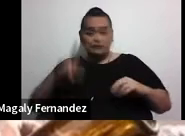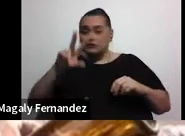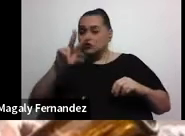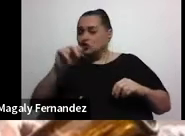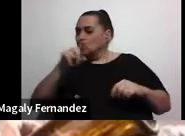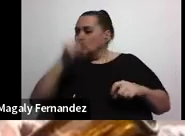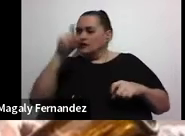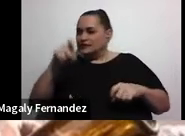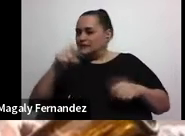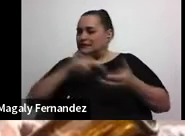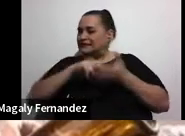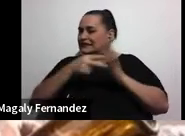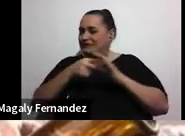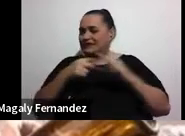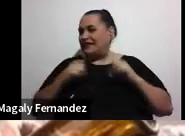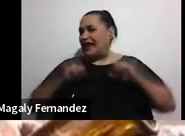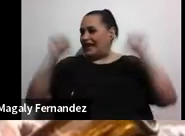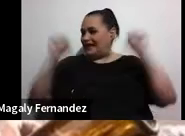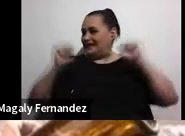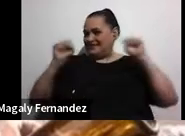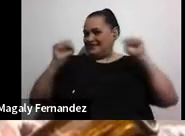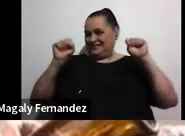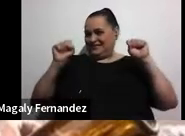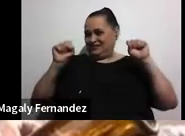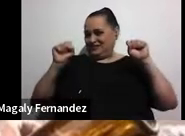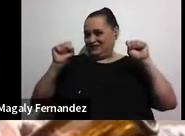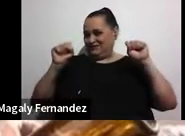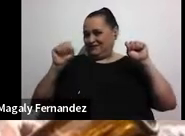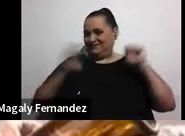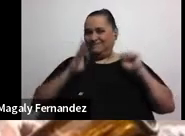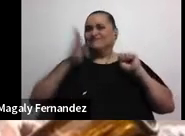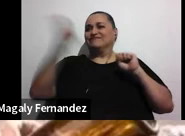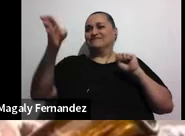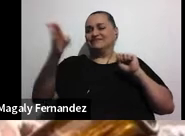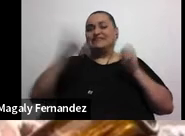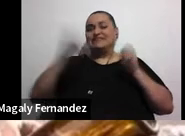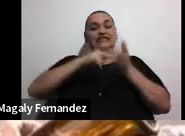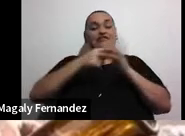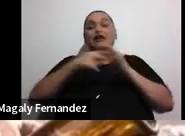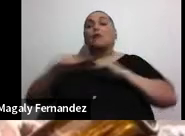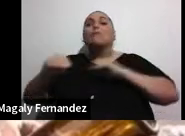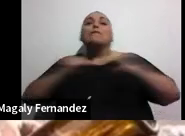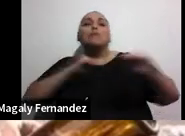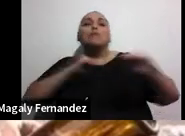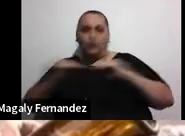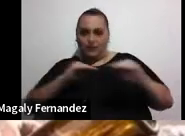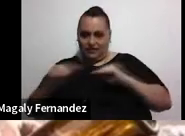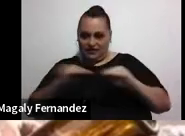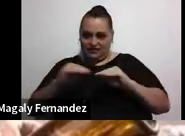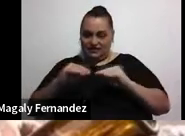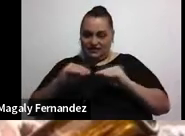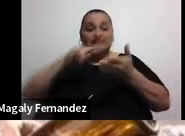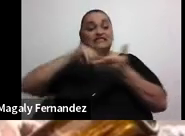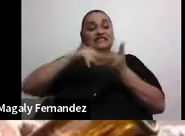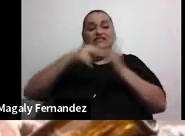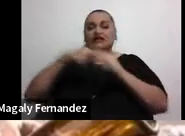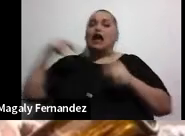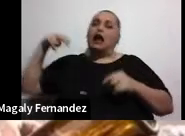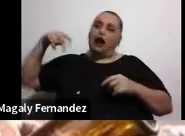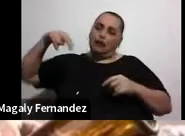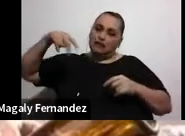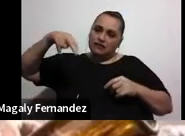significa hacer ejercicio en el gimnasio. La actividad física significa moverse. Significa caminar.